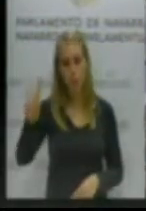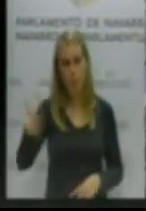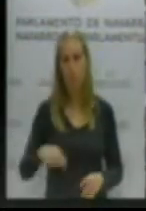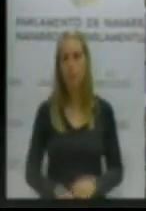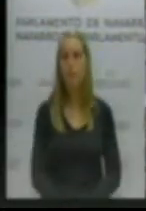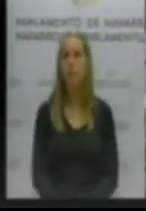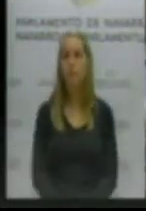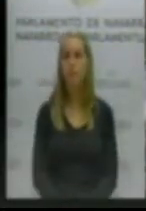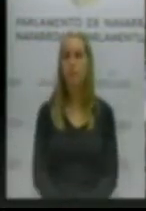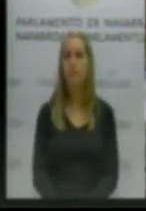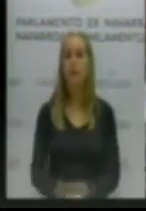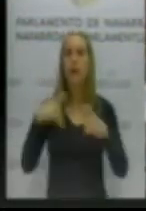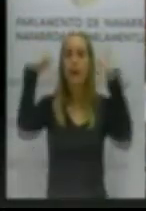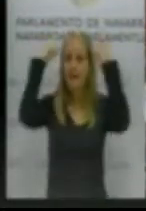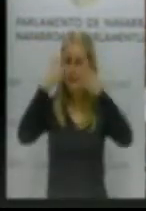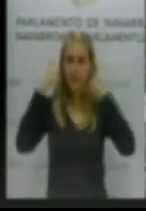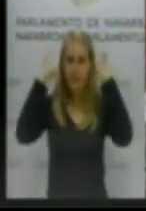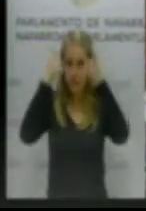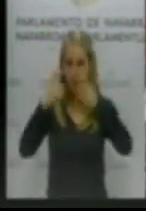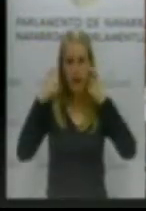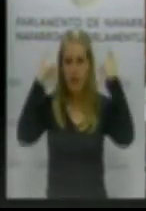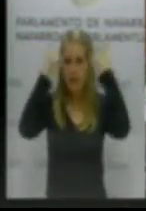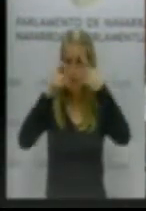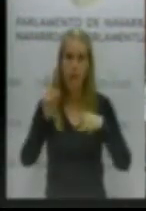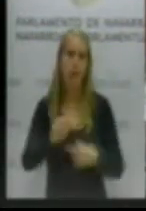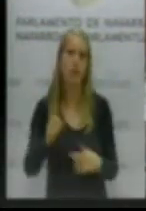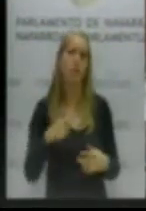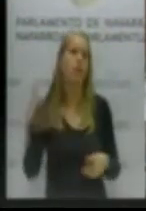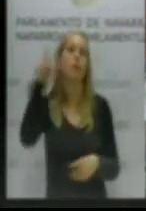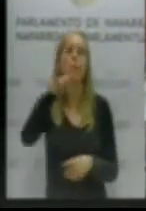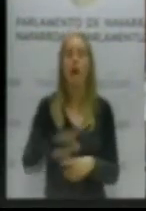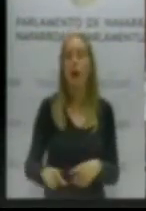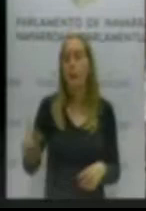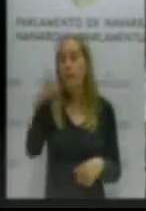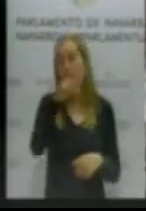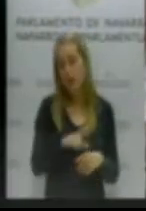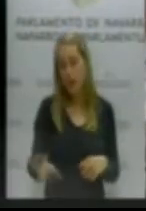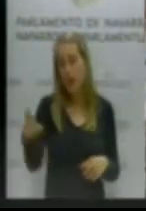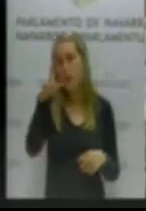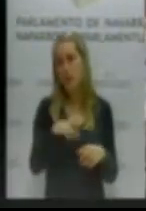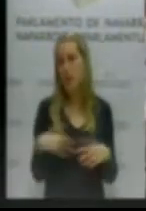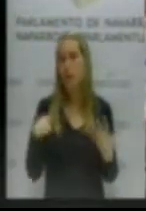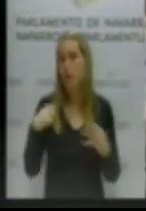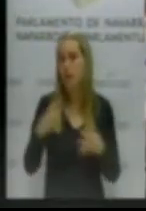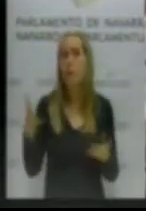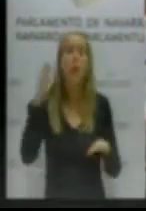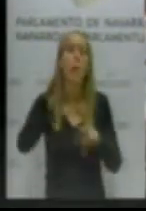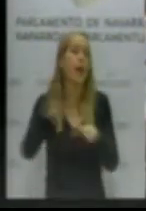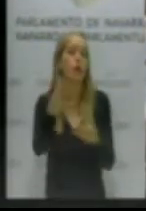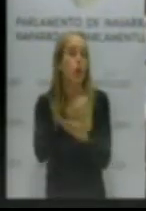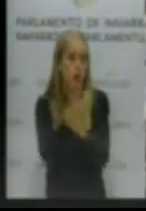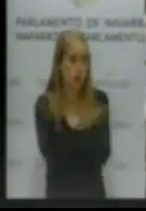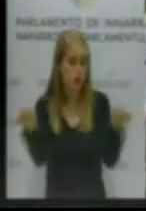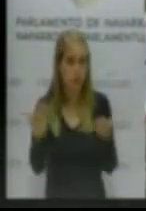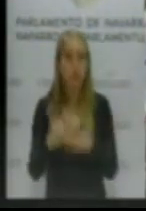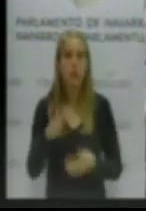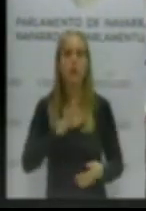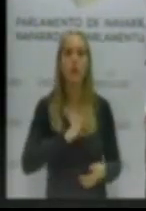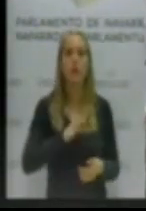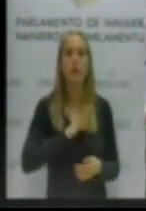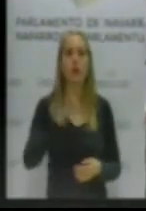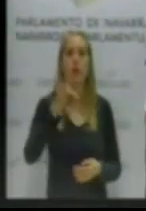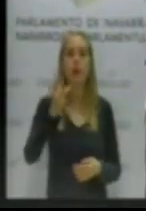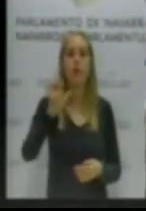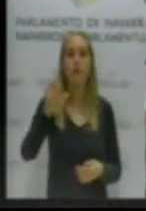no se esfuerce usted tanto, de verdad, por repetir una y otra. Esto va un poco para todos, para la señora Fernández